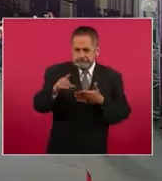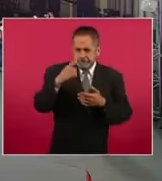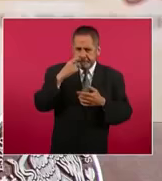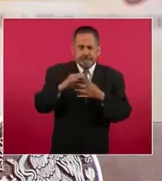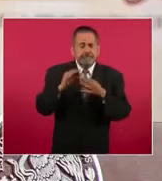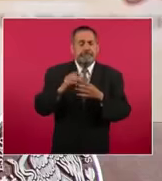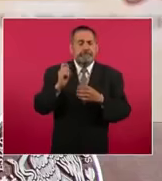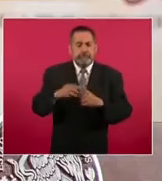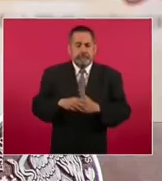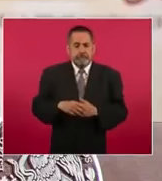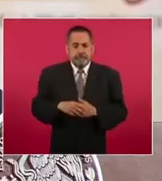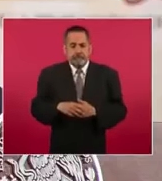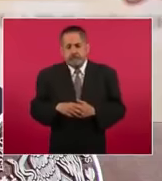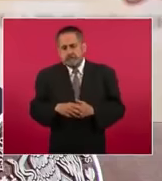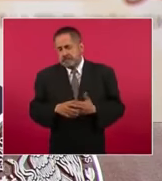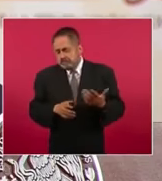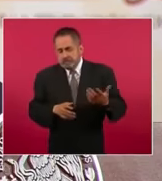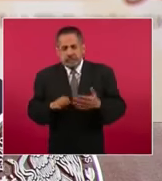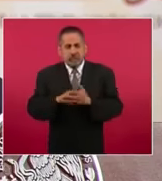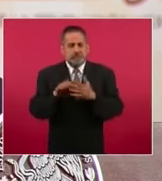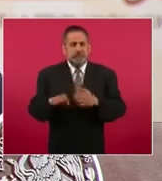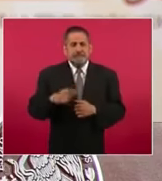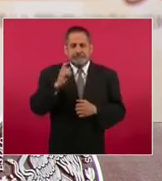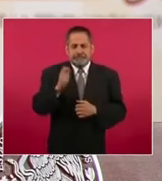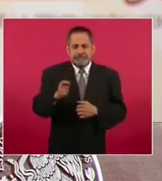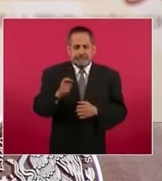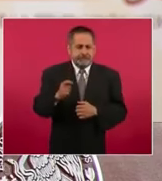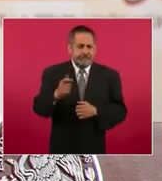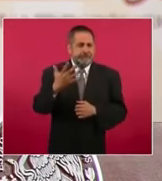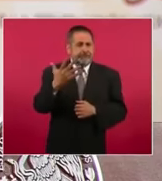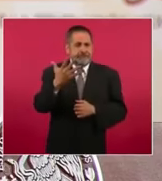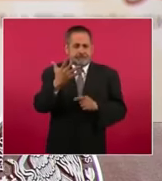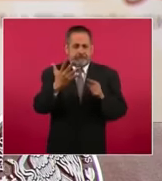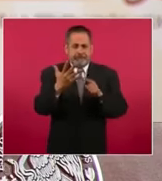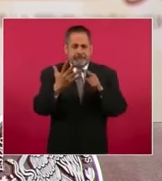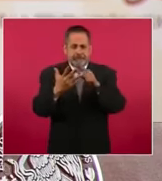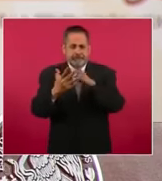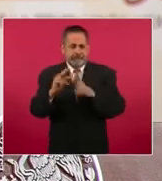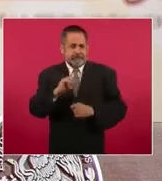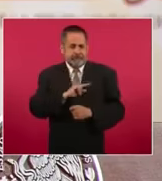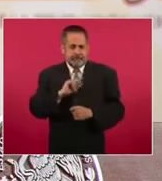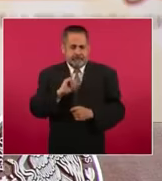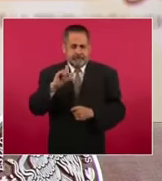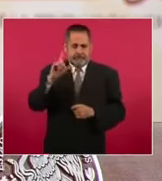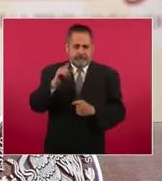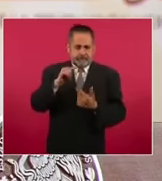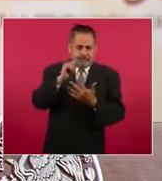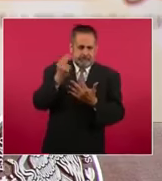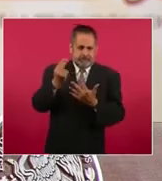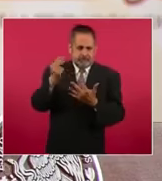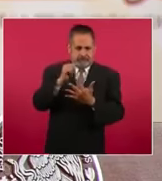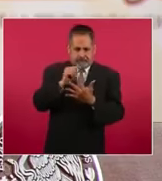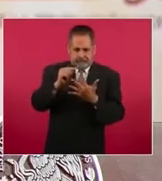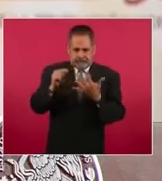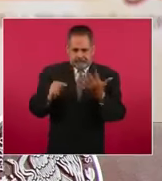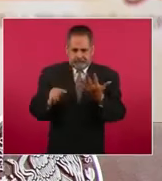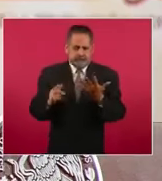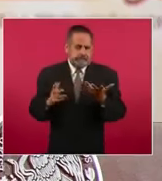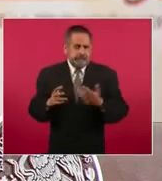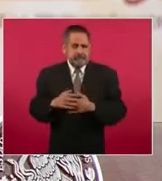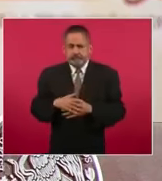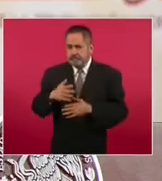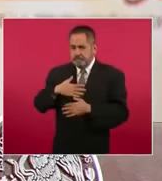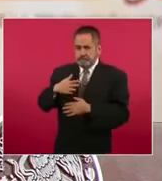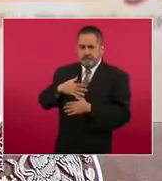vacantes. Si tomamos las cinco especialidades donde las instituciones tenemos más